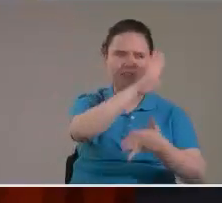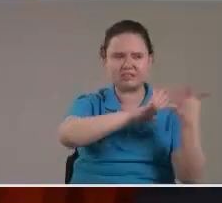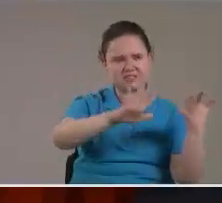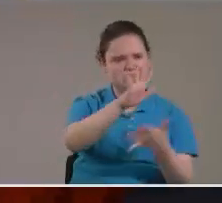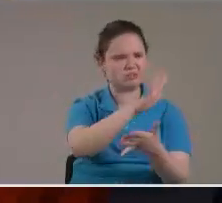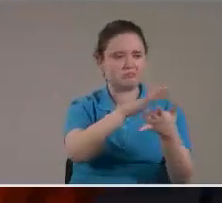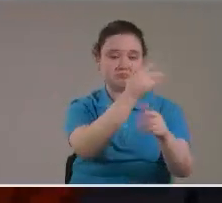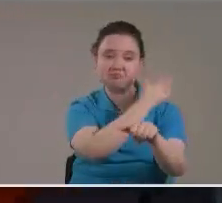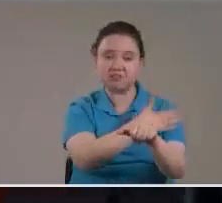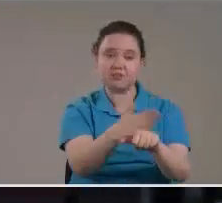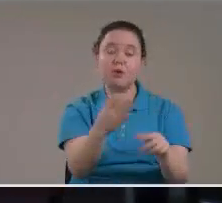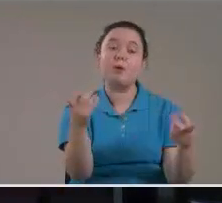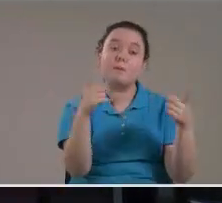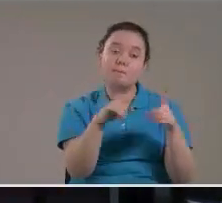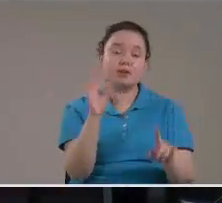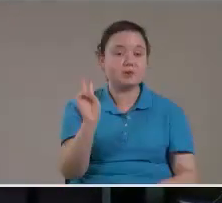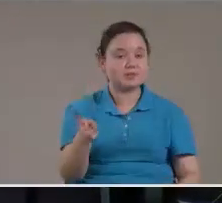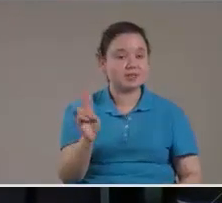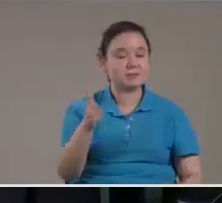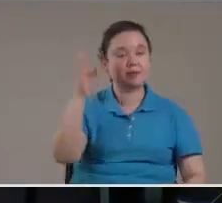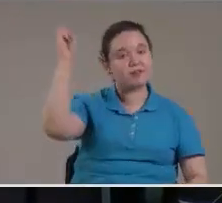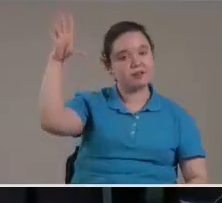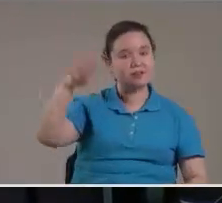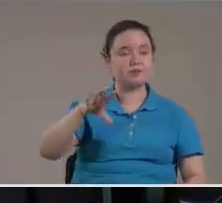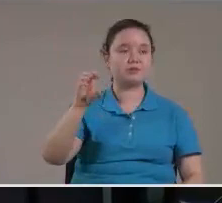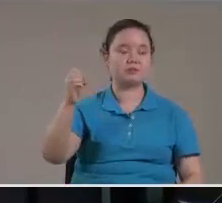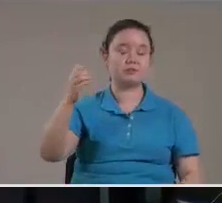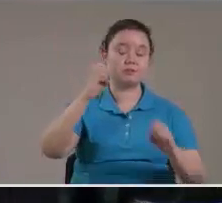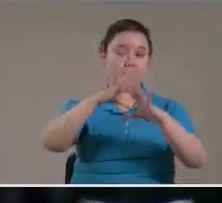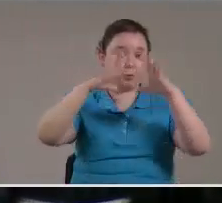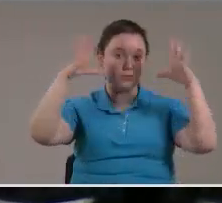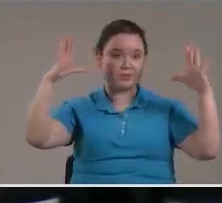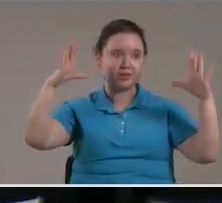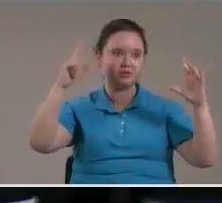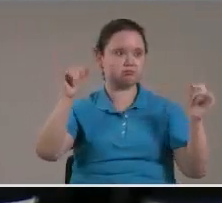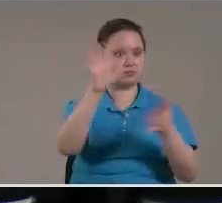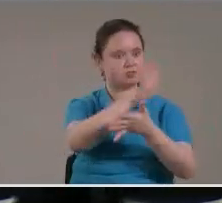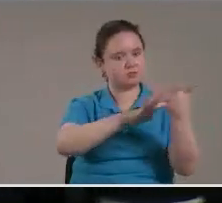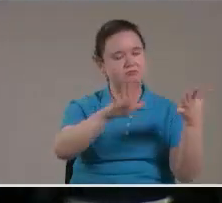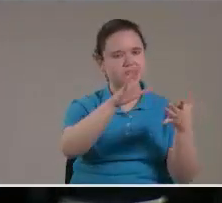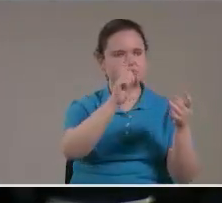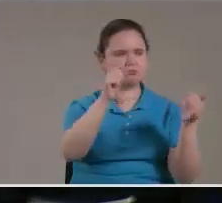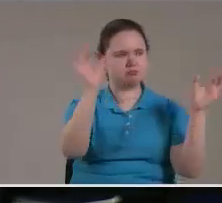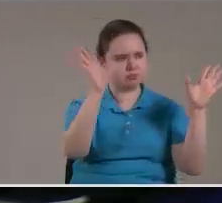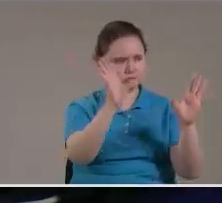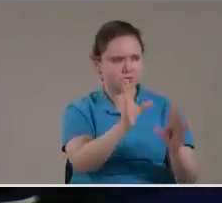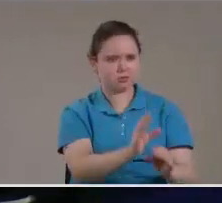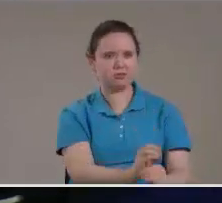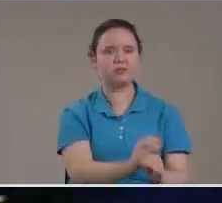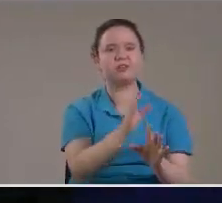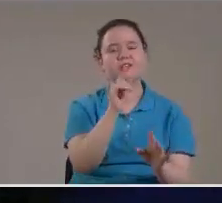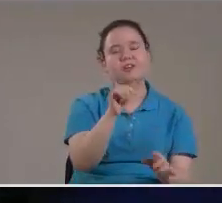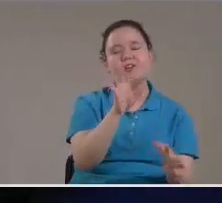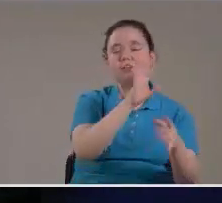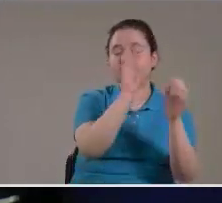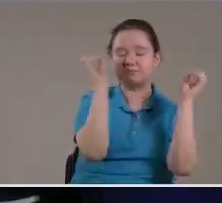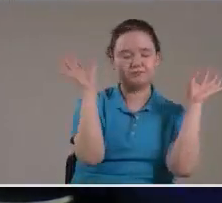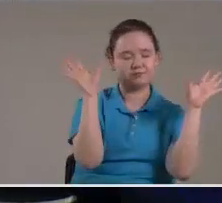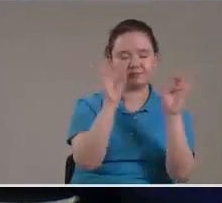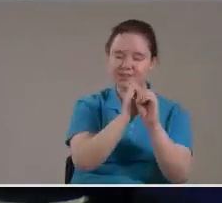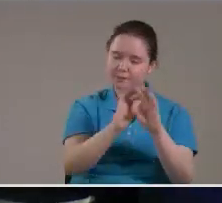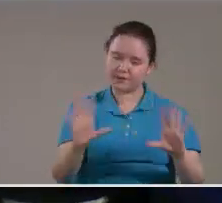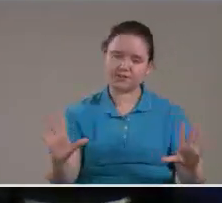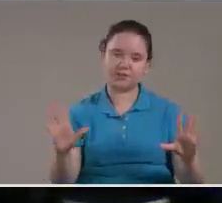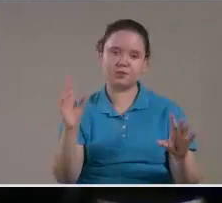Pero siempre en el periodo que la luz fue avanzando El caos va desapareciendo en nuestra propia vida Cuando